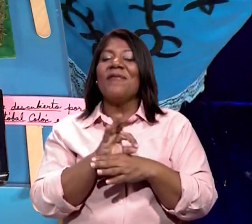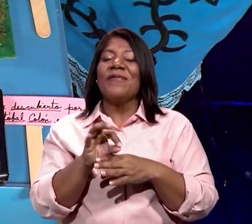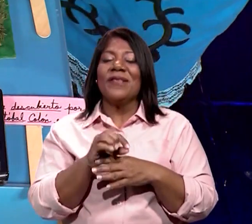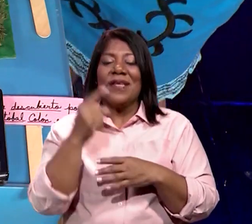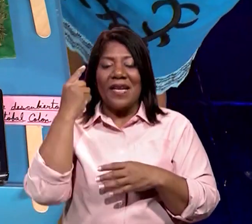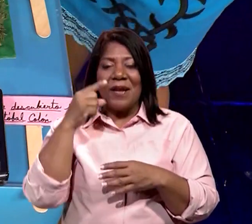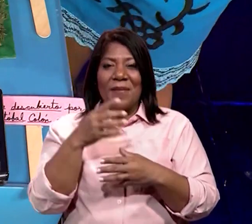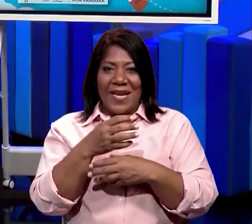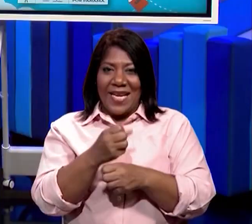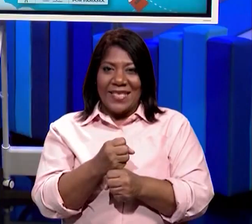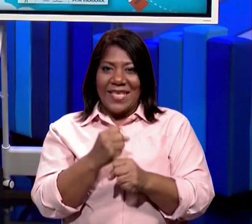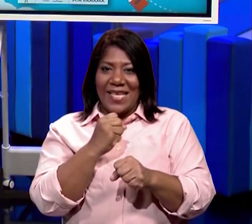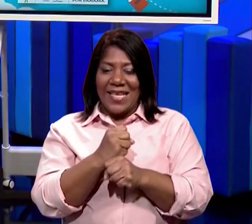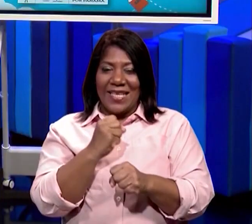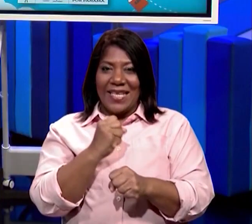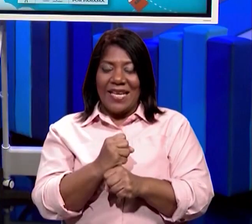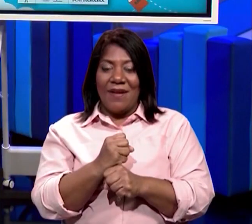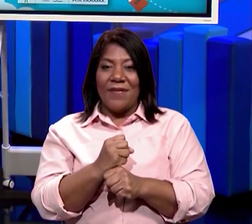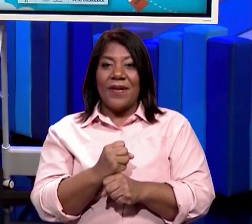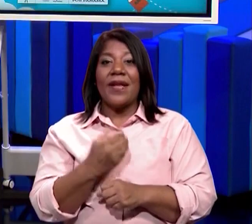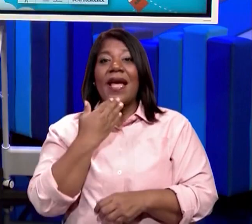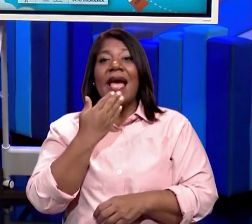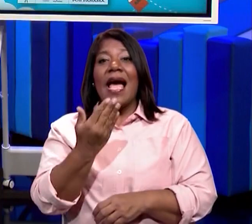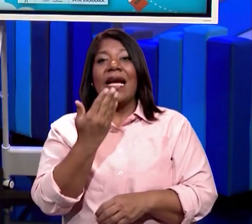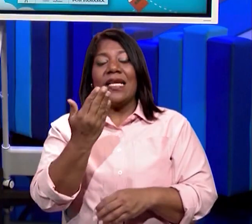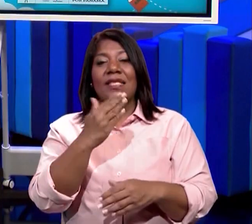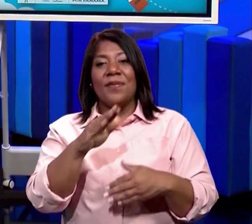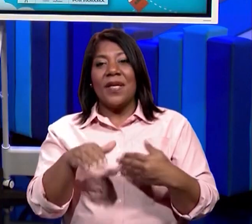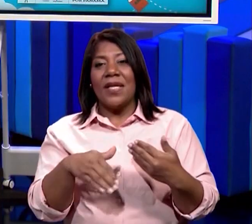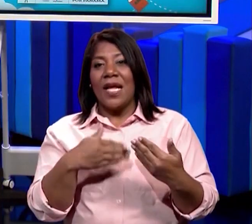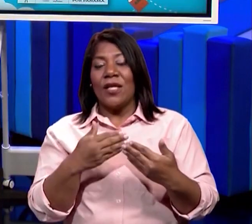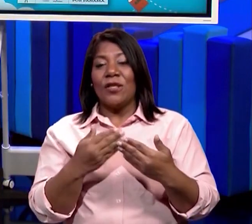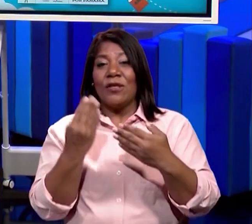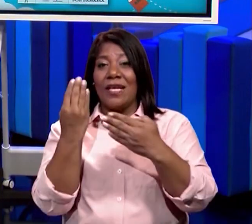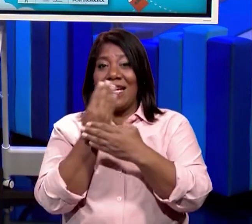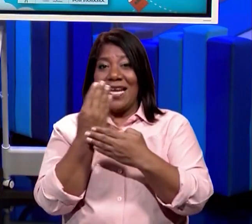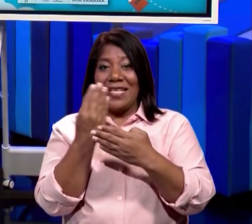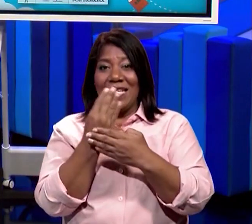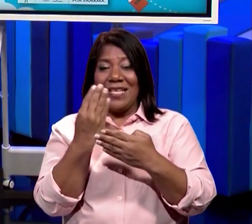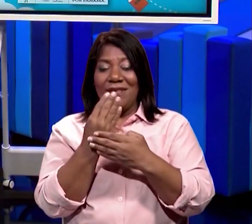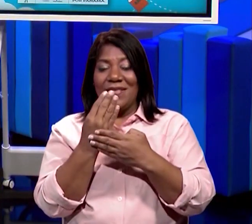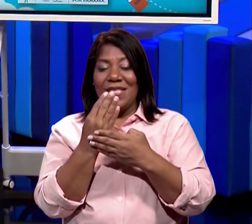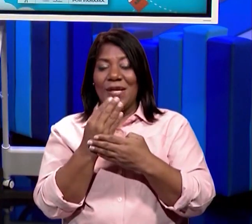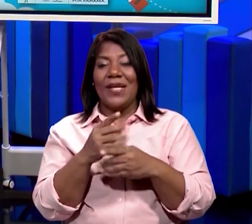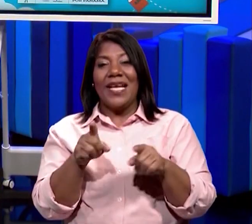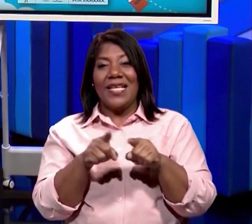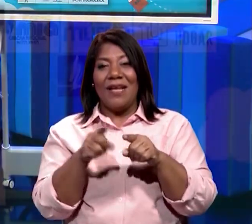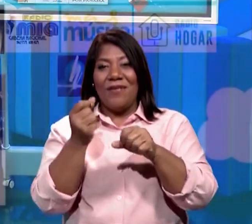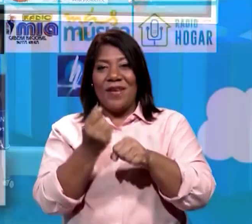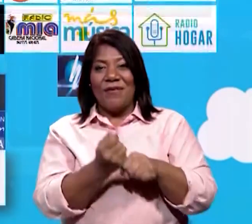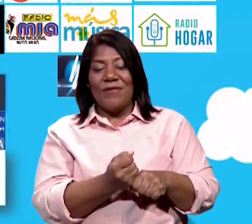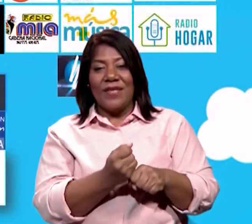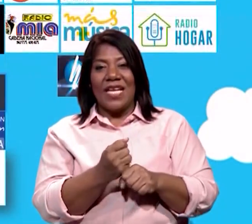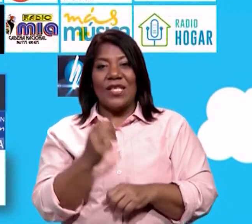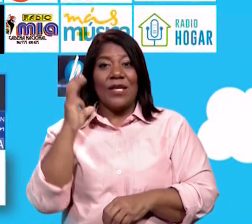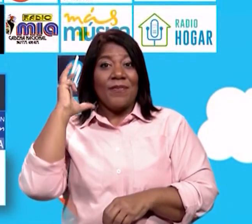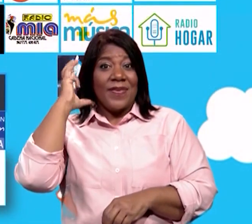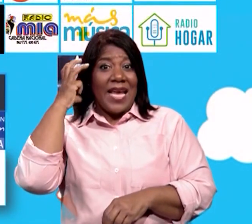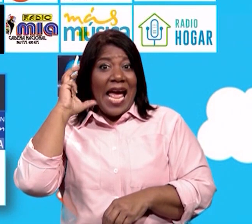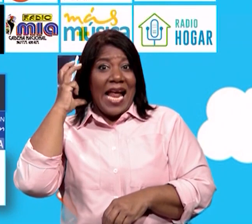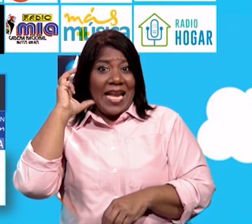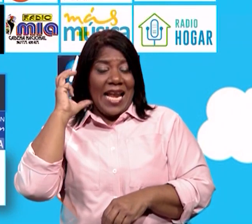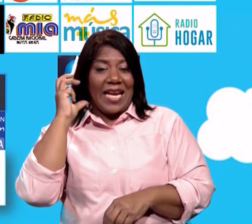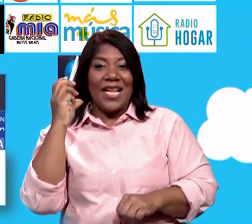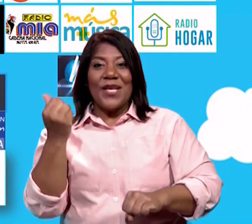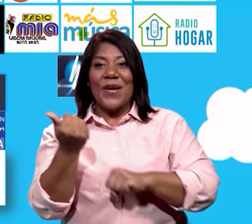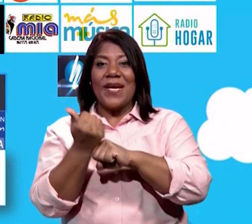maquetas. es. Bien, Soyla, agradecemos a todos los canales, a todas las fundaciones, a la radio emisora que